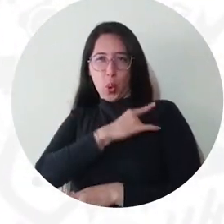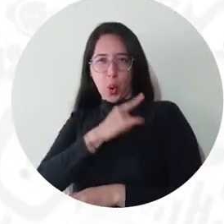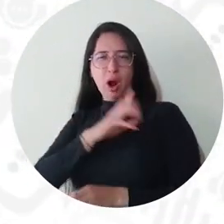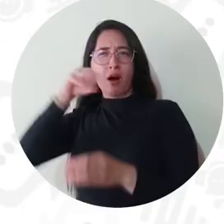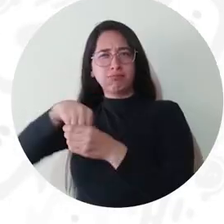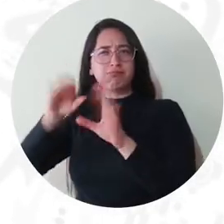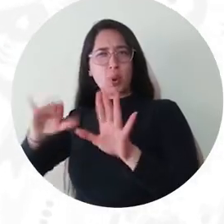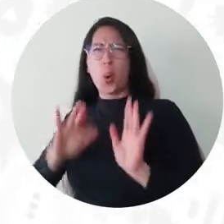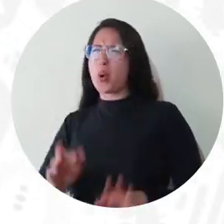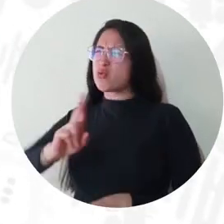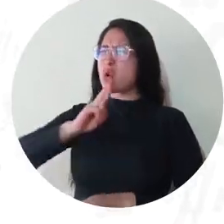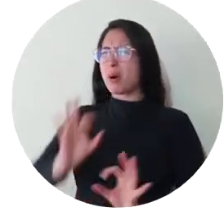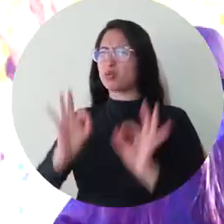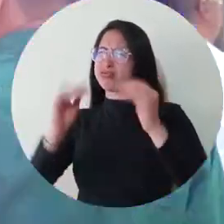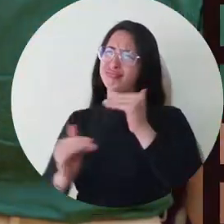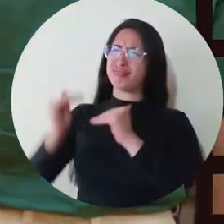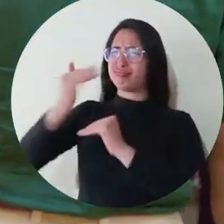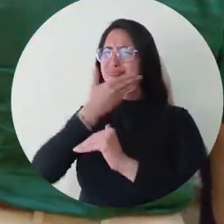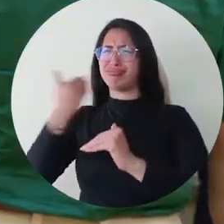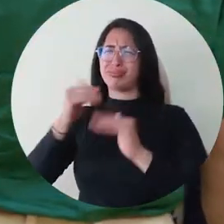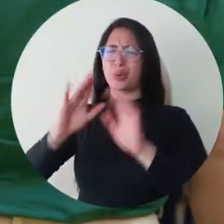de Roma, que a propósito es la mejor de Italia.